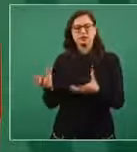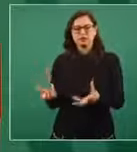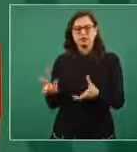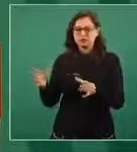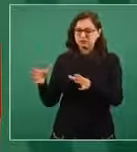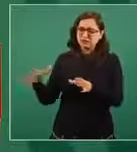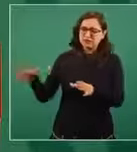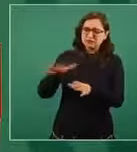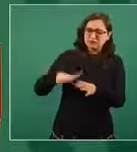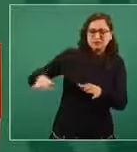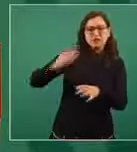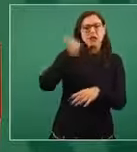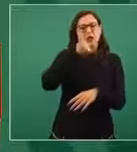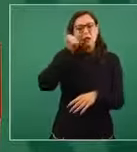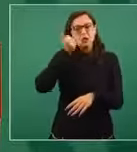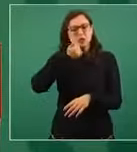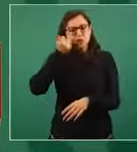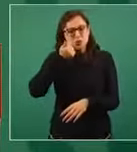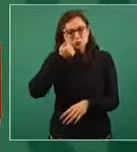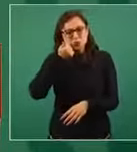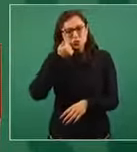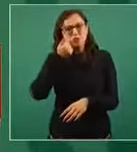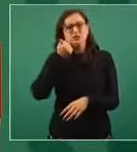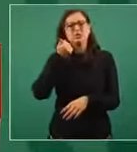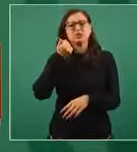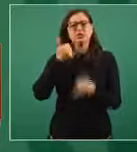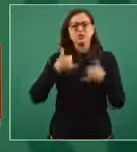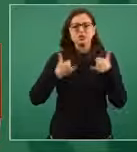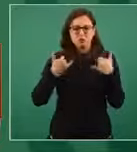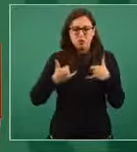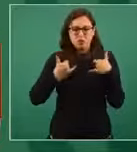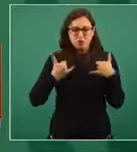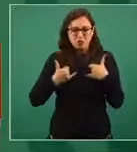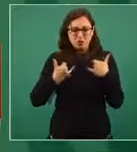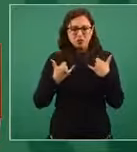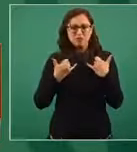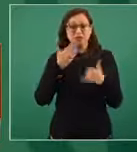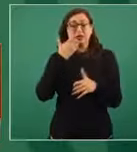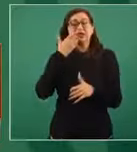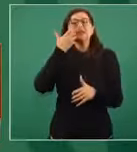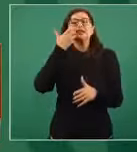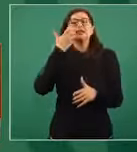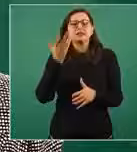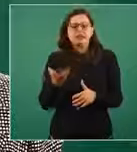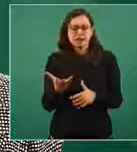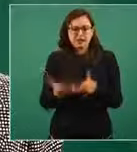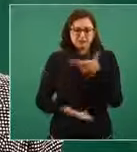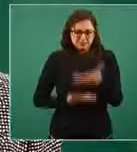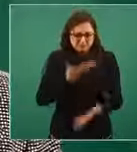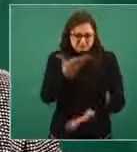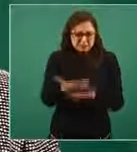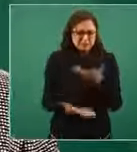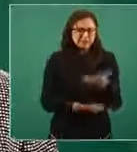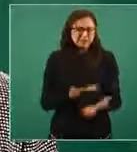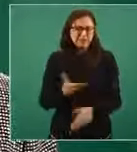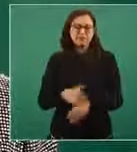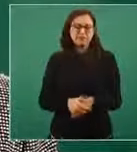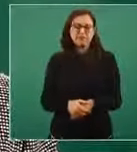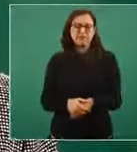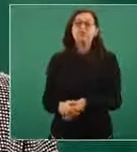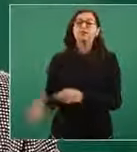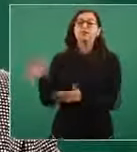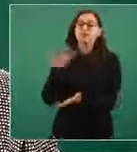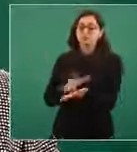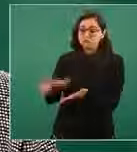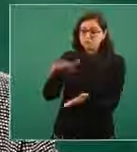estudiantes y de estos jóvenes que están realizando este tipo de servicio social y apoyarlos,